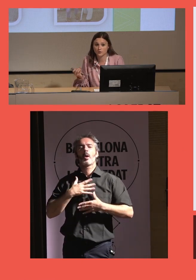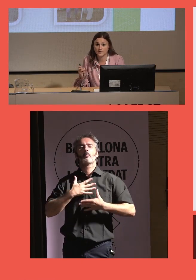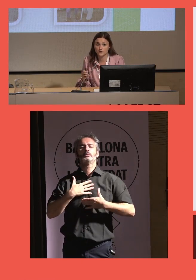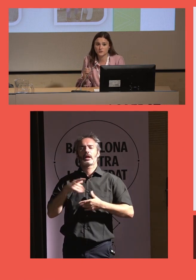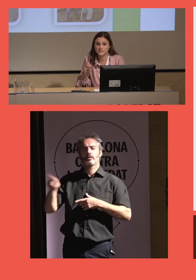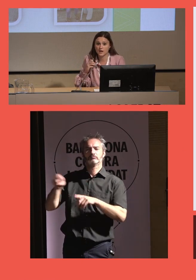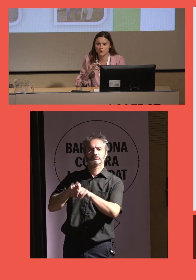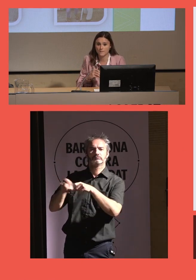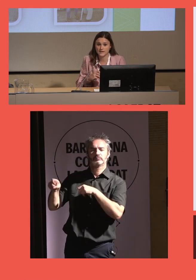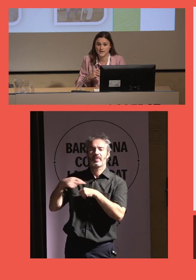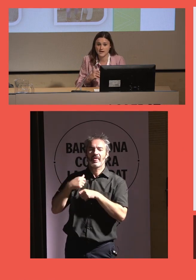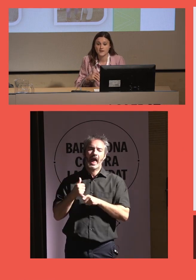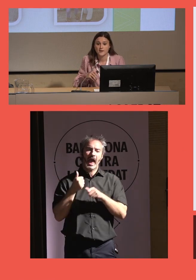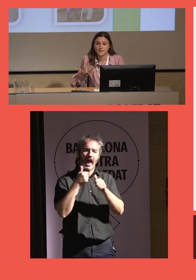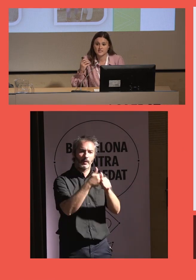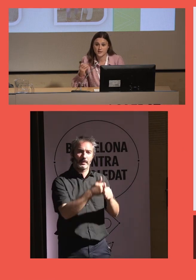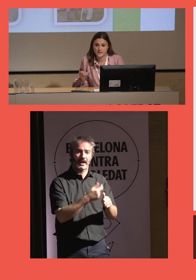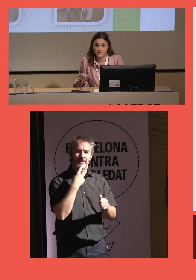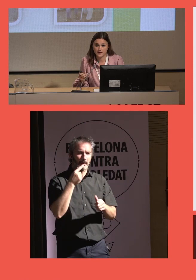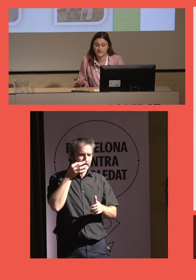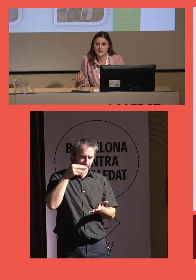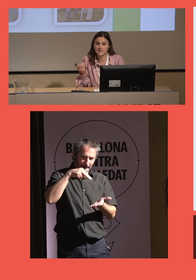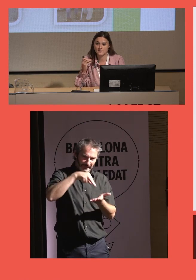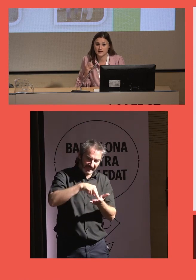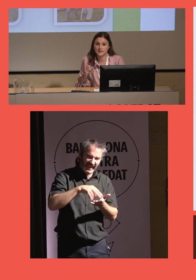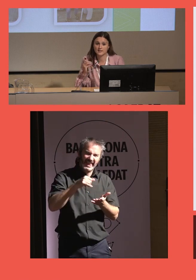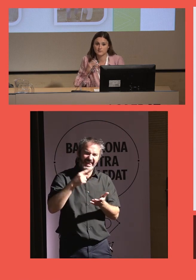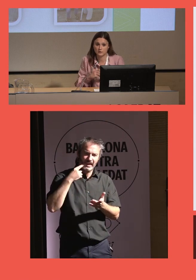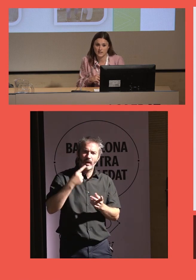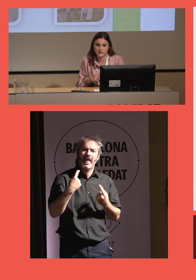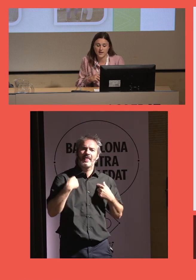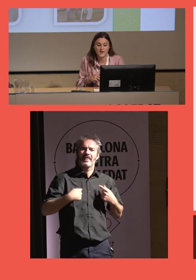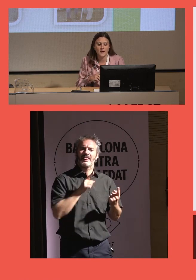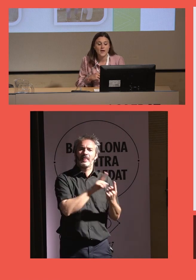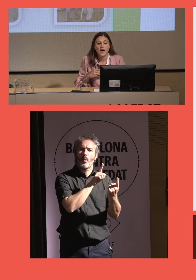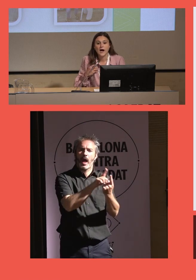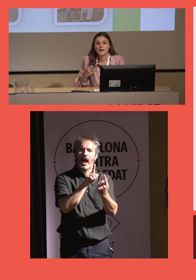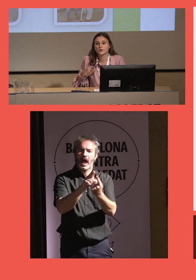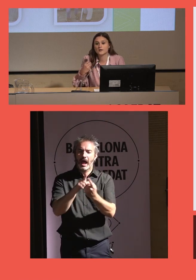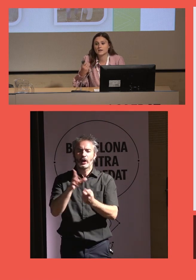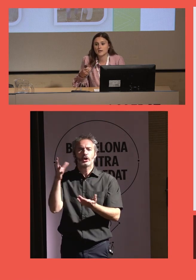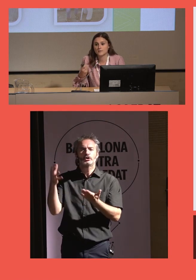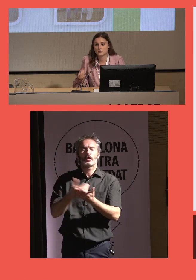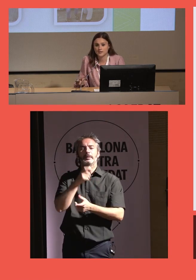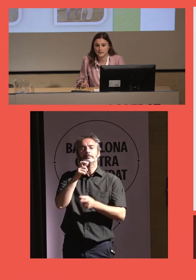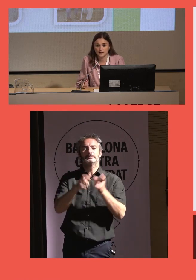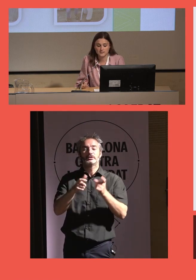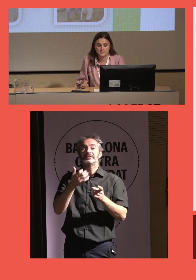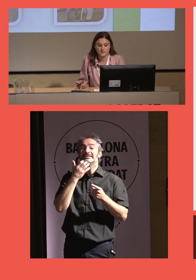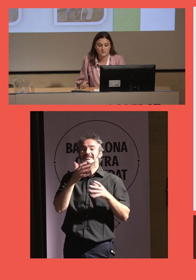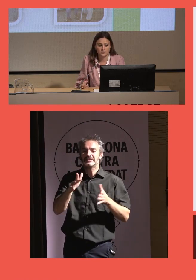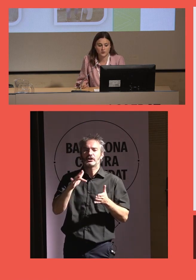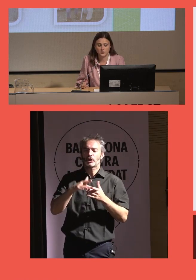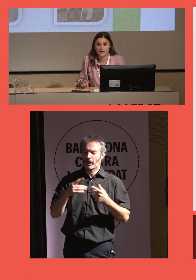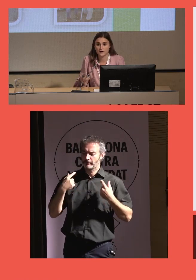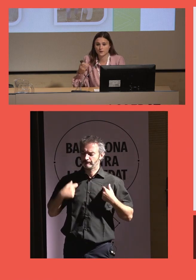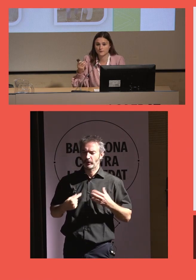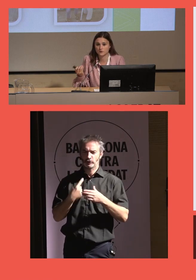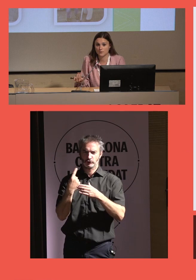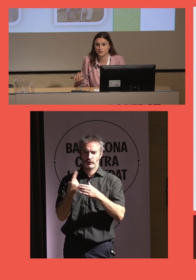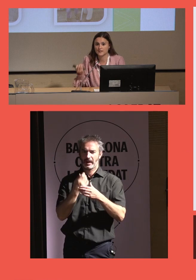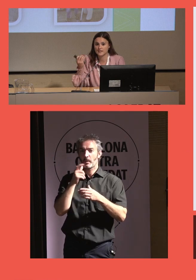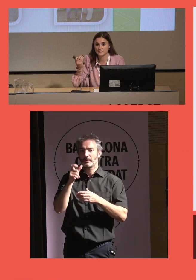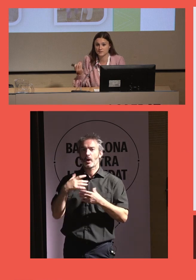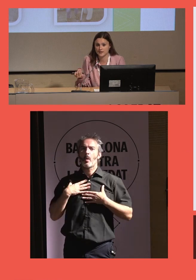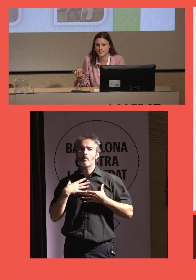voluntariado. Lo que hacemos es acompañar presencialmente y de manera individualizada a toda aquella persona que tiene este sentimiento de soledad.